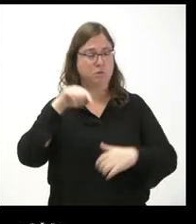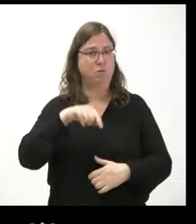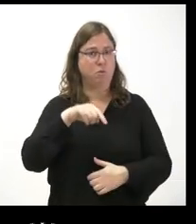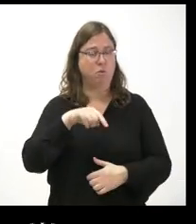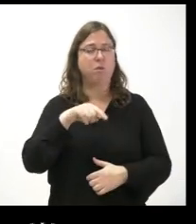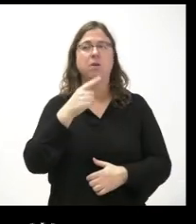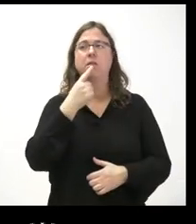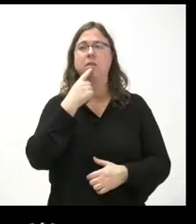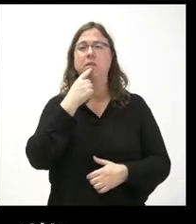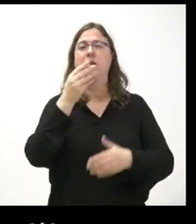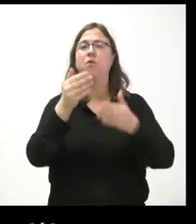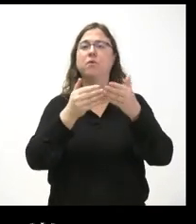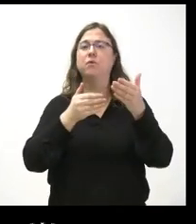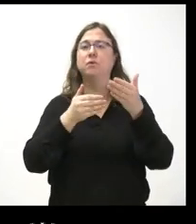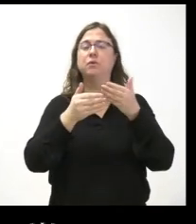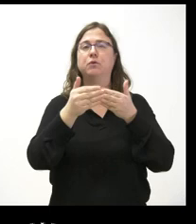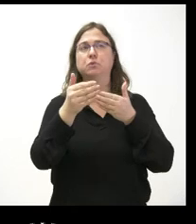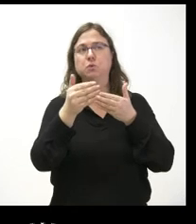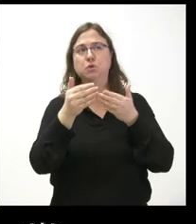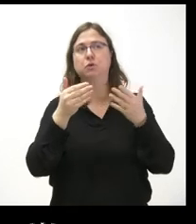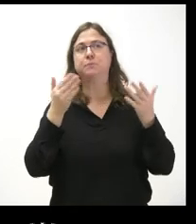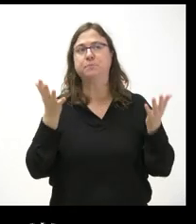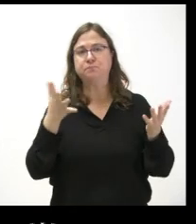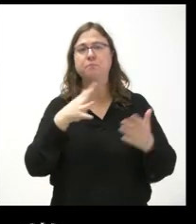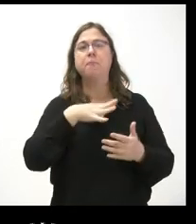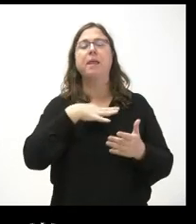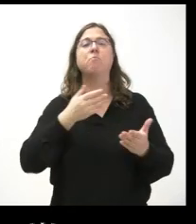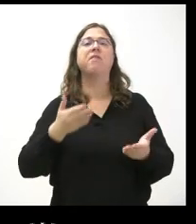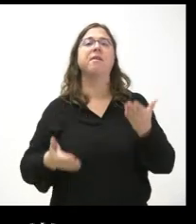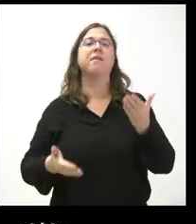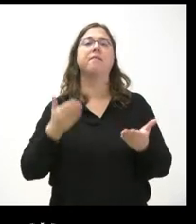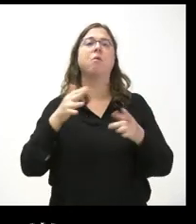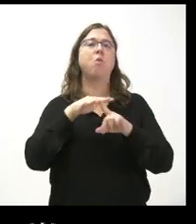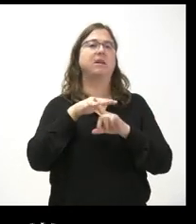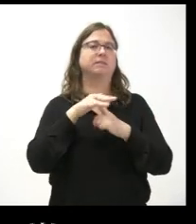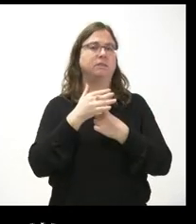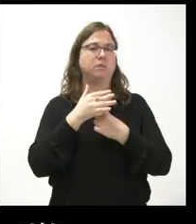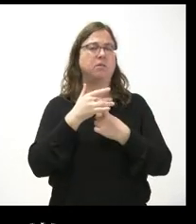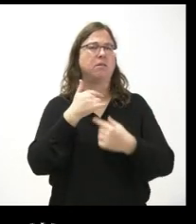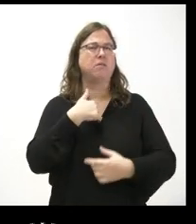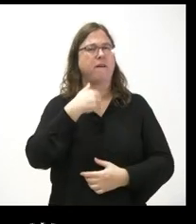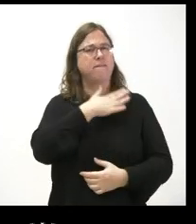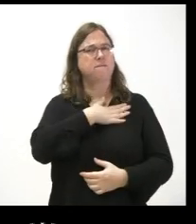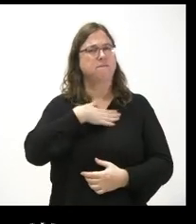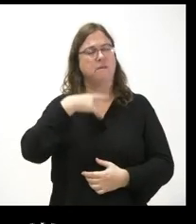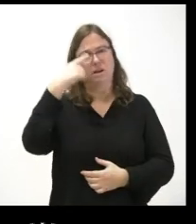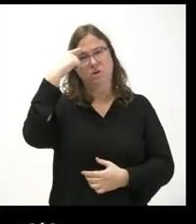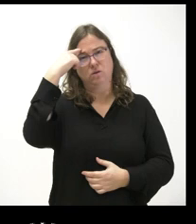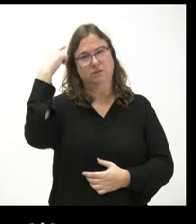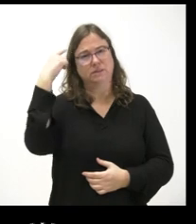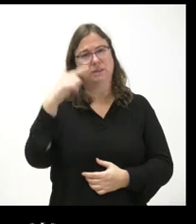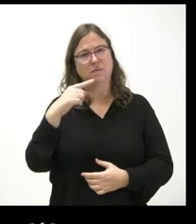en el futuro van a evaluar también esta situación. Yo quería saber respecto